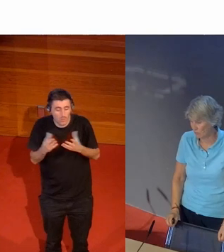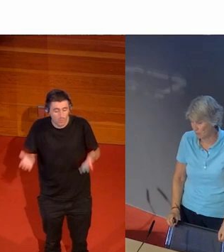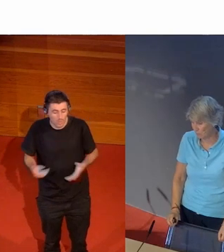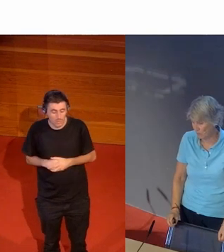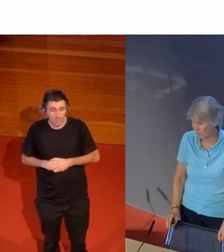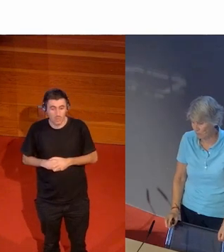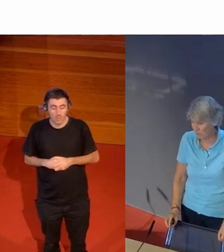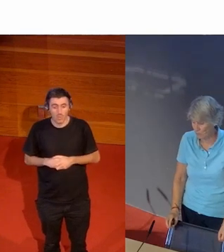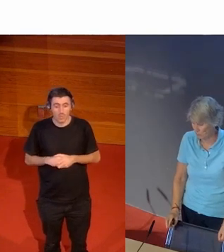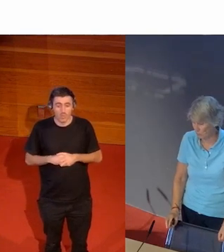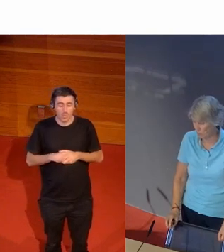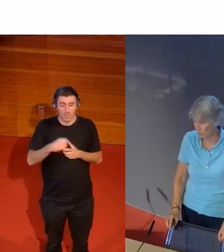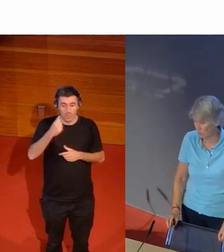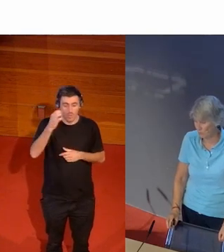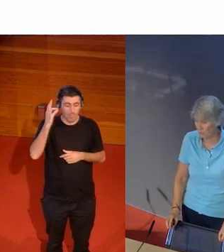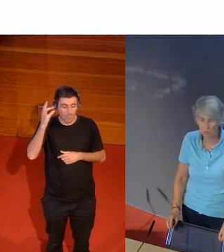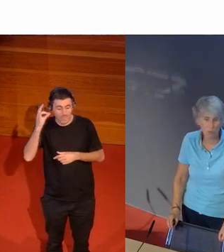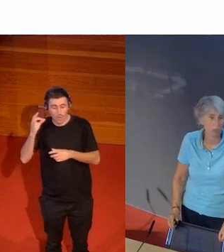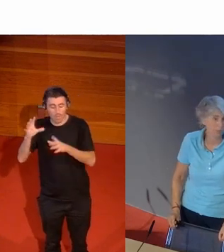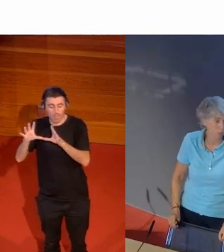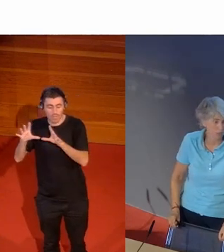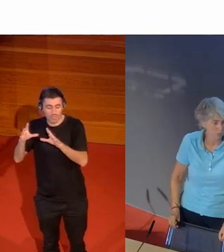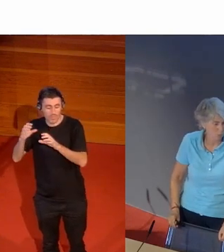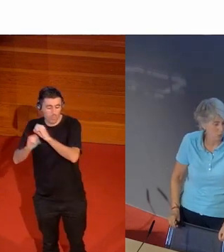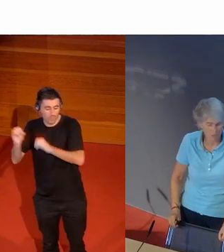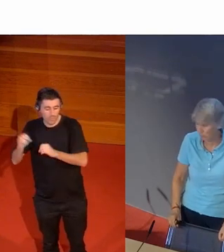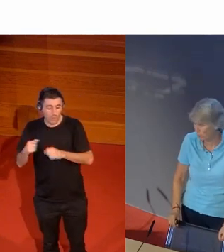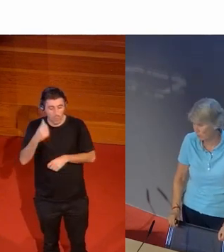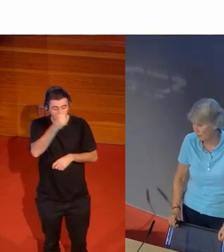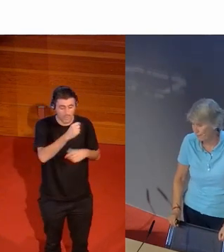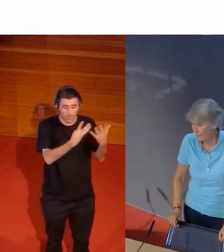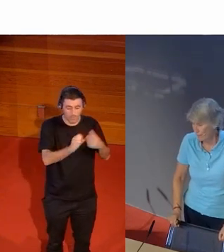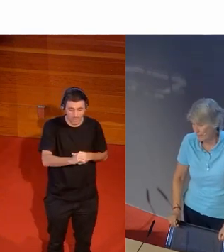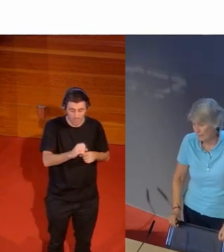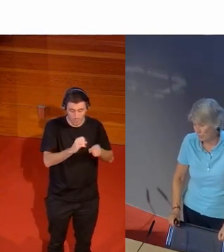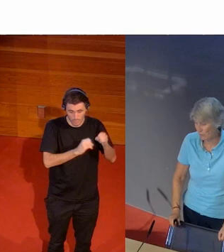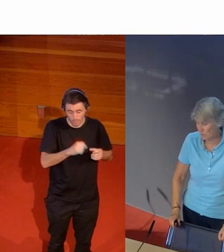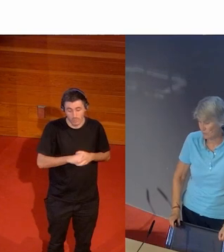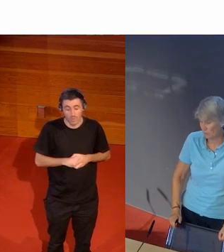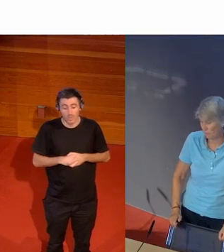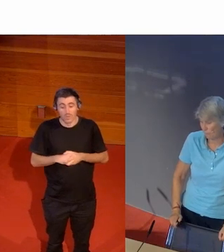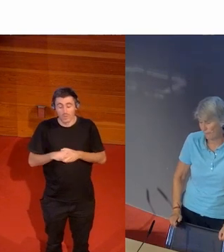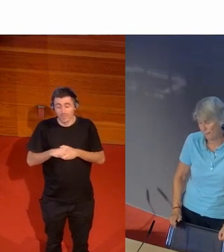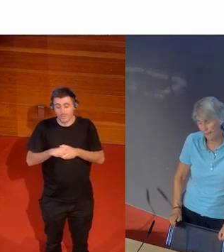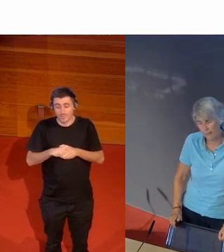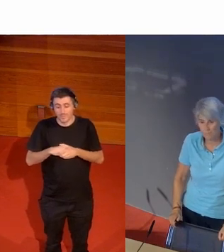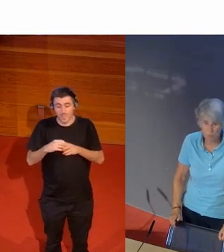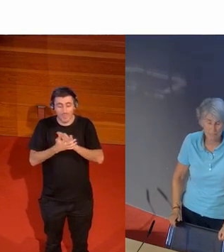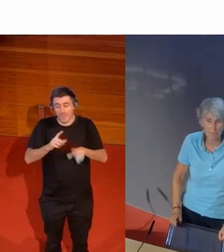femenino el 10% el deporte masculino el 90% el predominio absoluto del fútbol el género periodístico